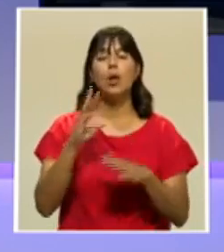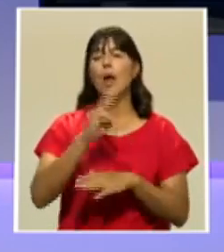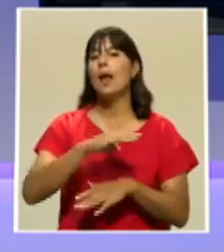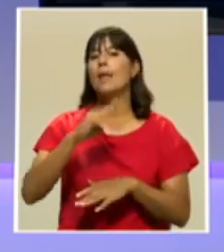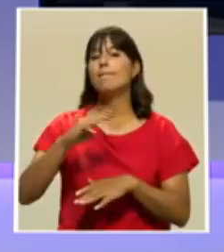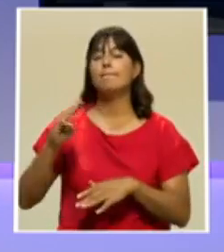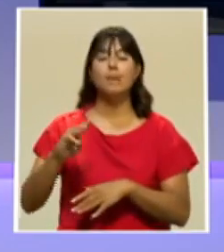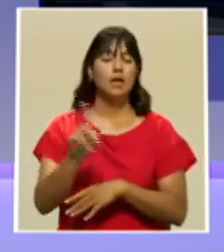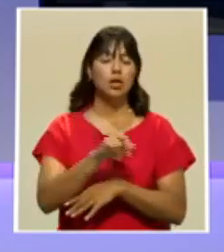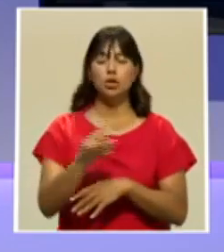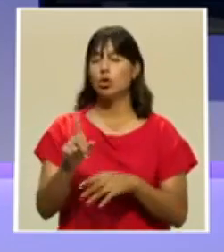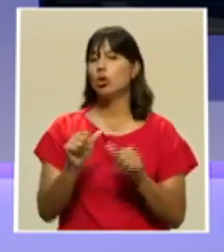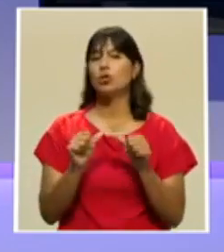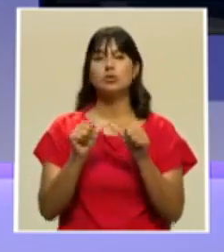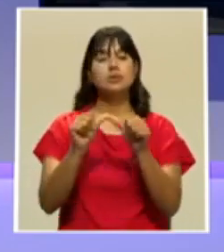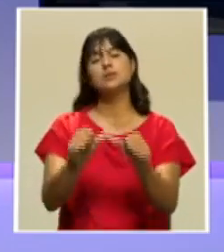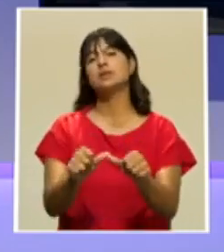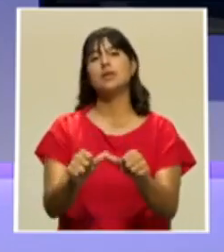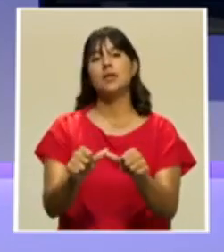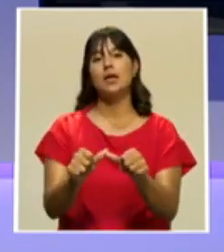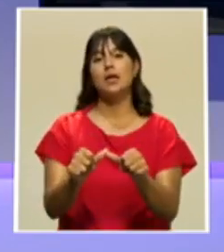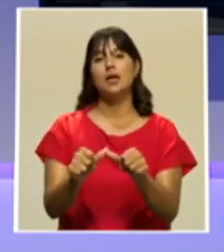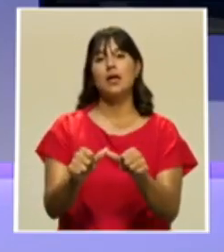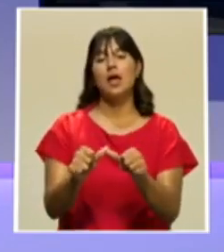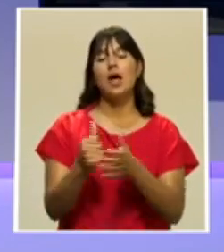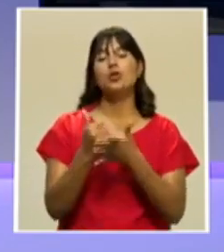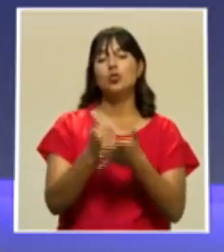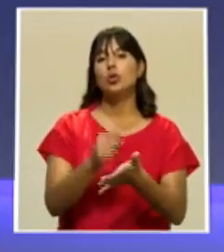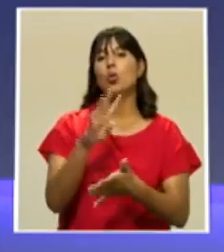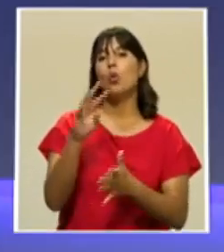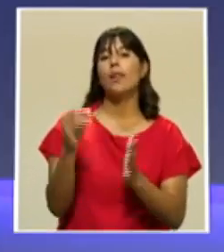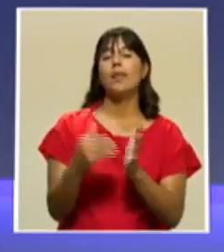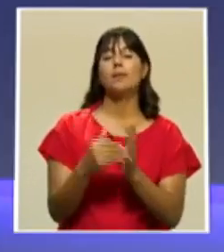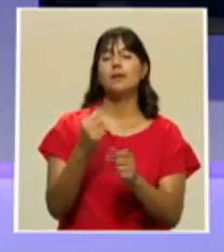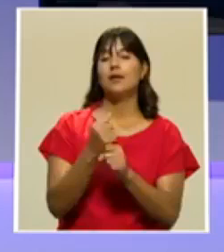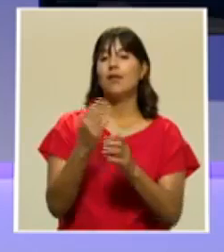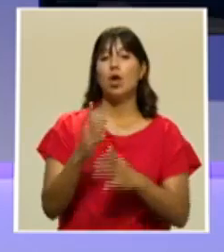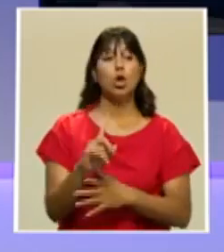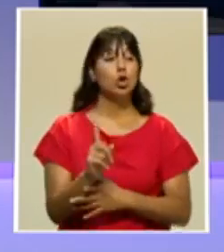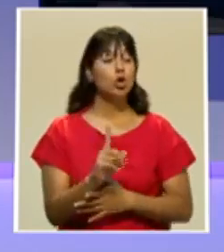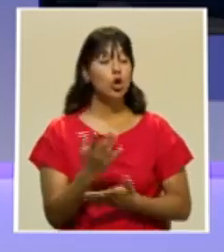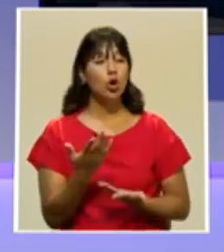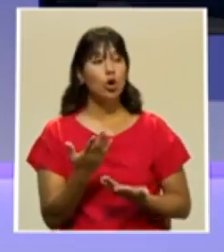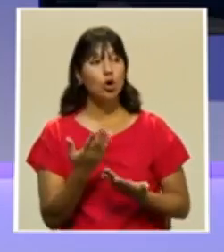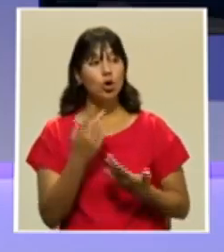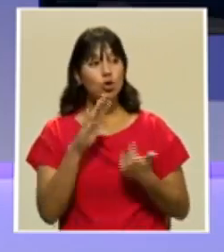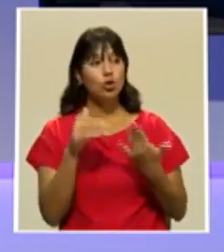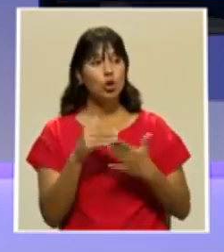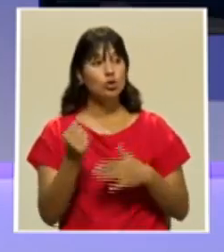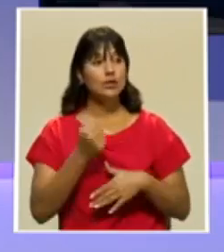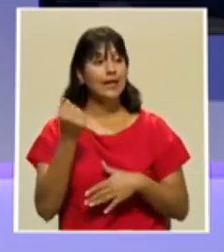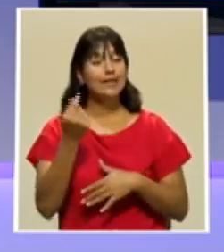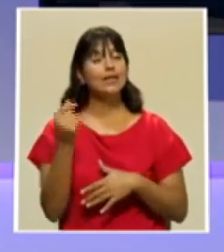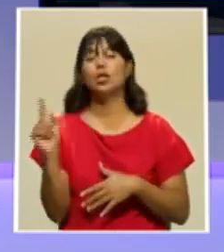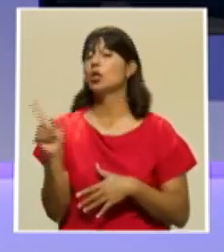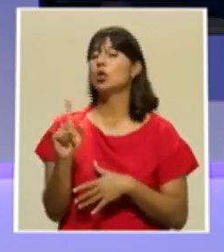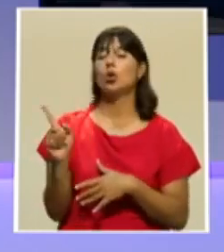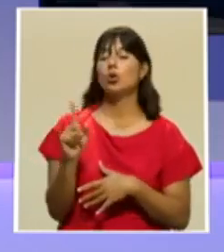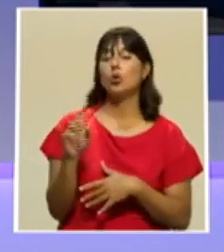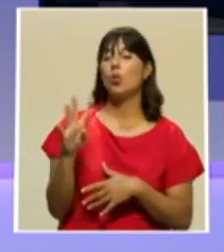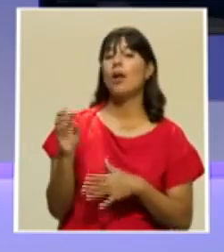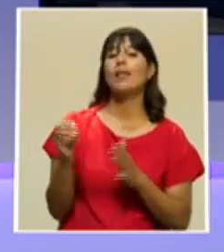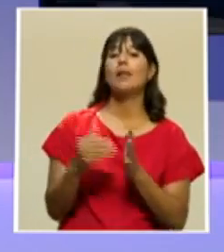a mantener a 40 mil pescadores. Esto no da para 40 mil pescadores. Pero ¿por qué no